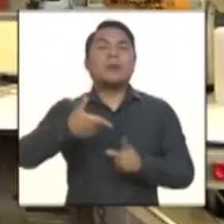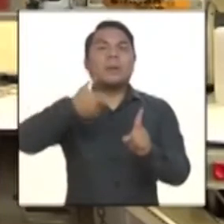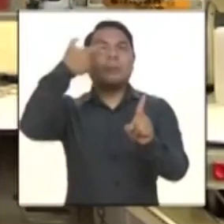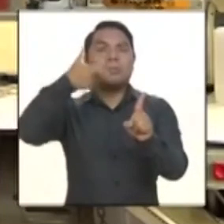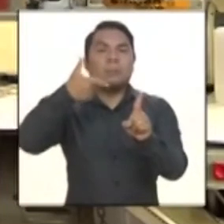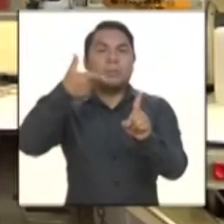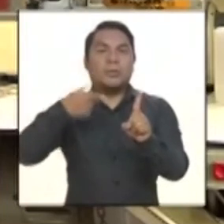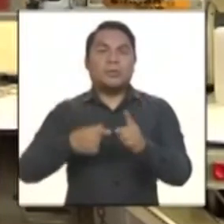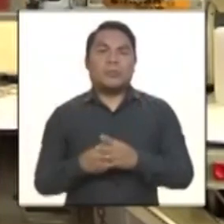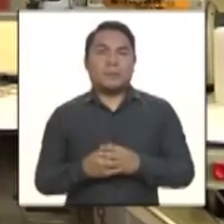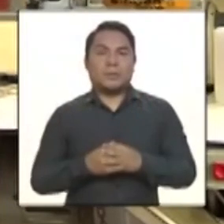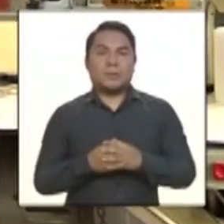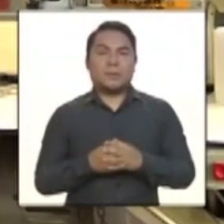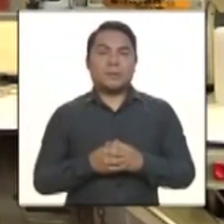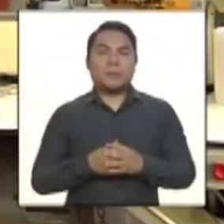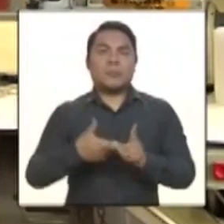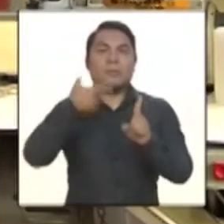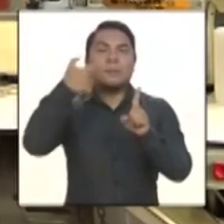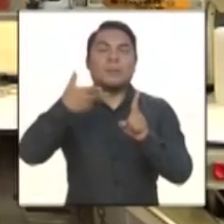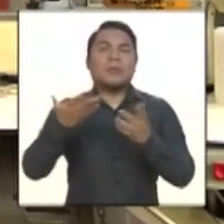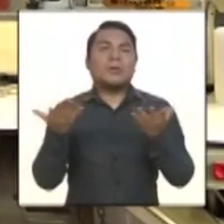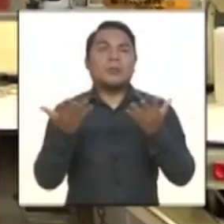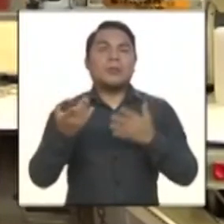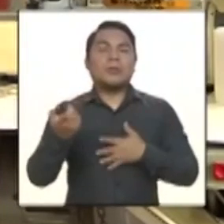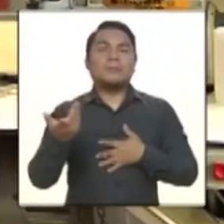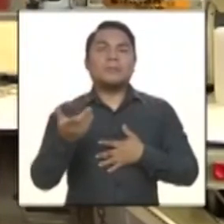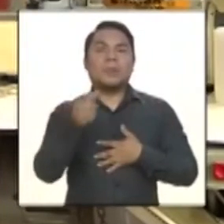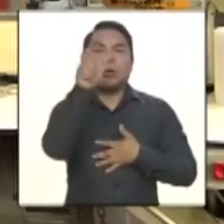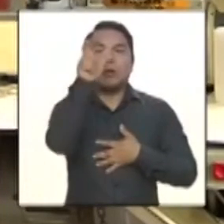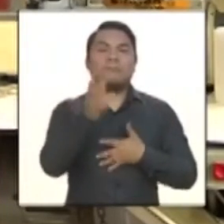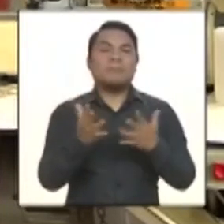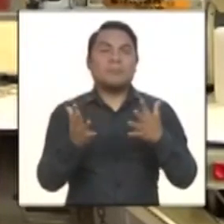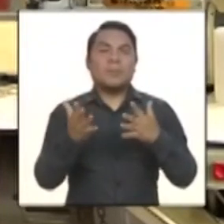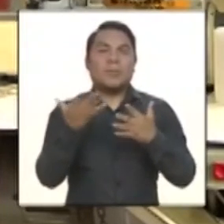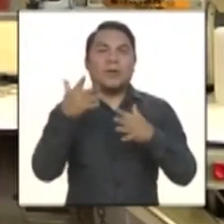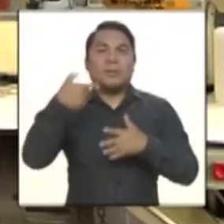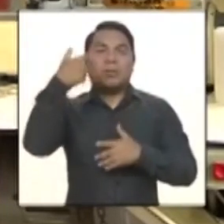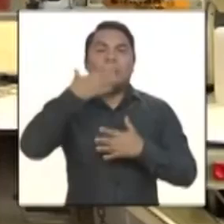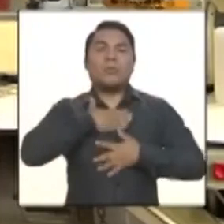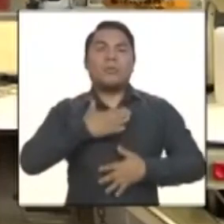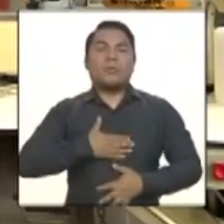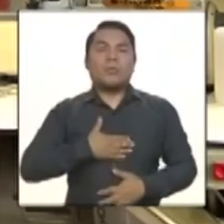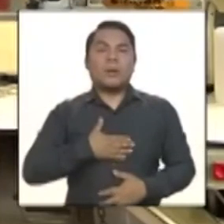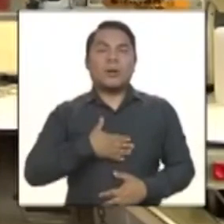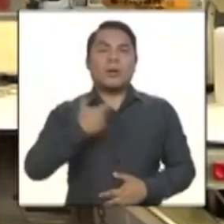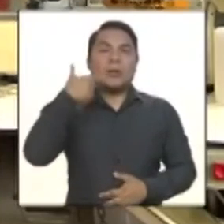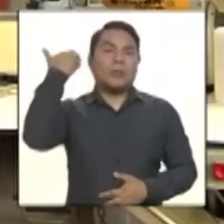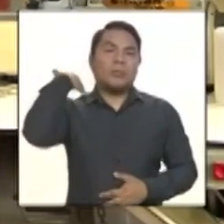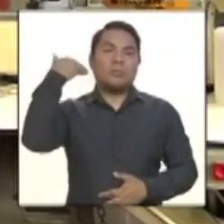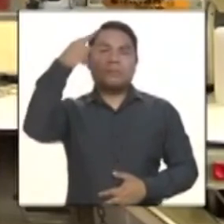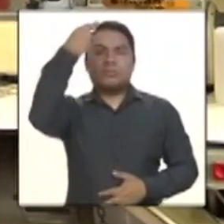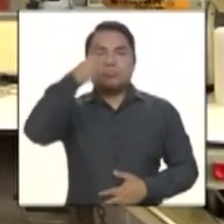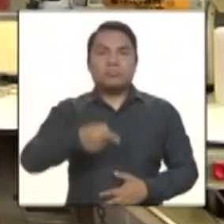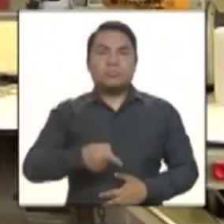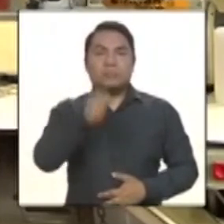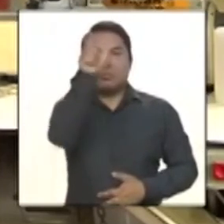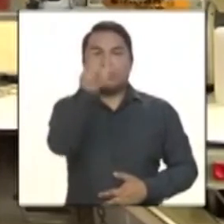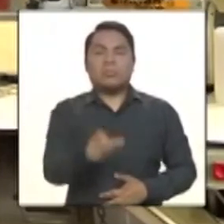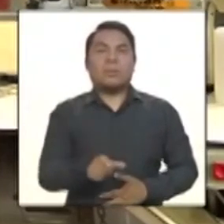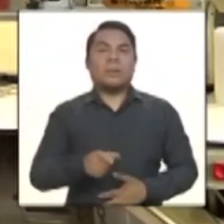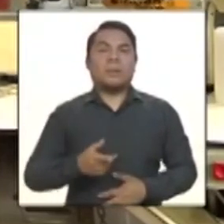y me dieron a la altura del nivel 4 que dicen, ¿no es cierto? Entonces